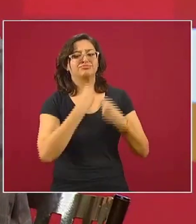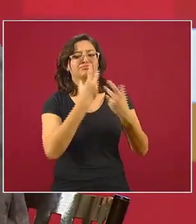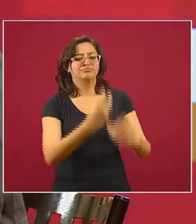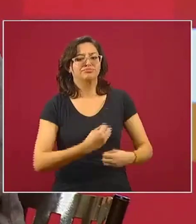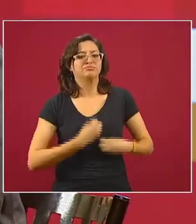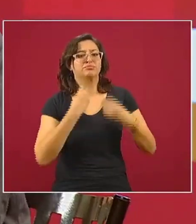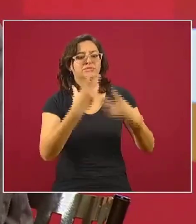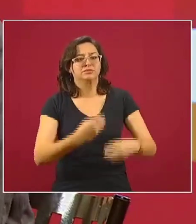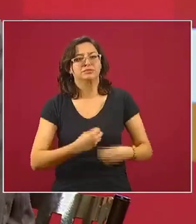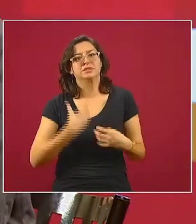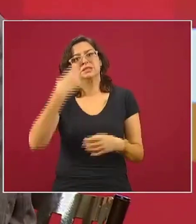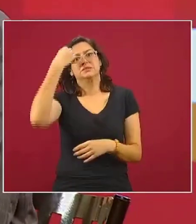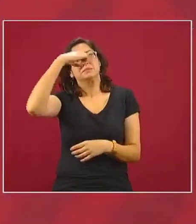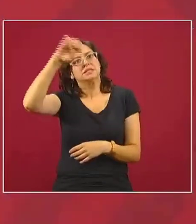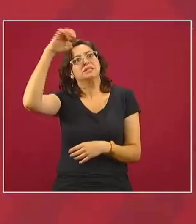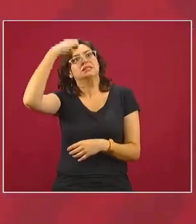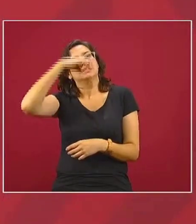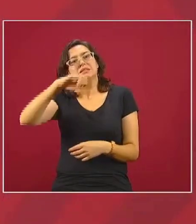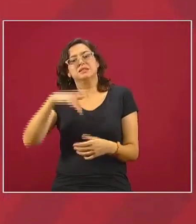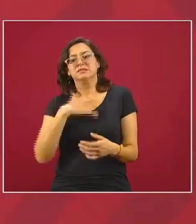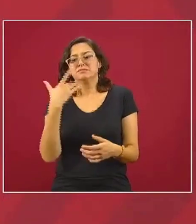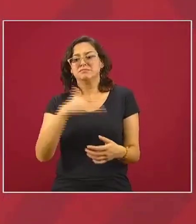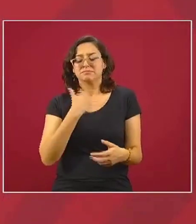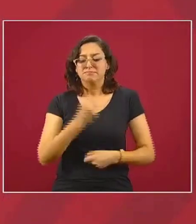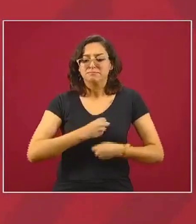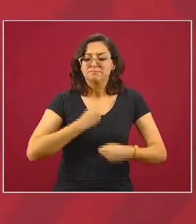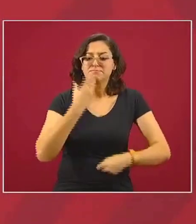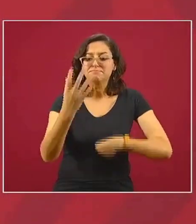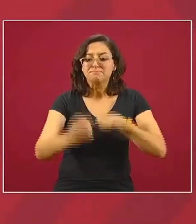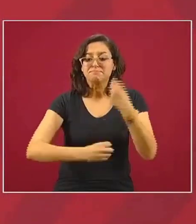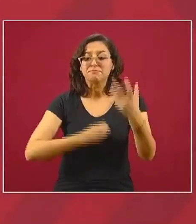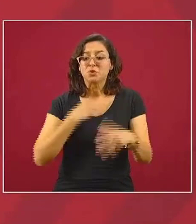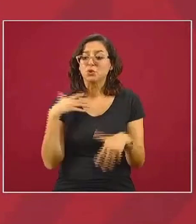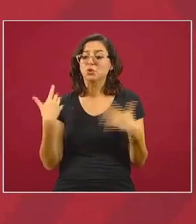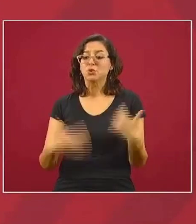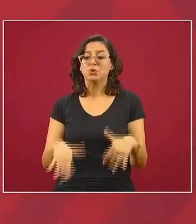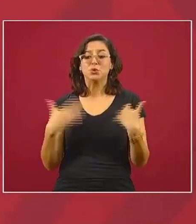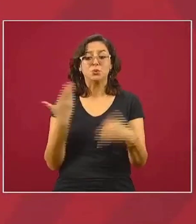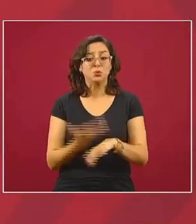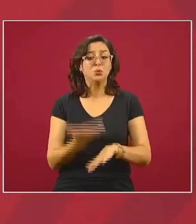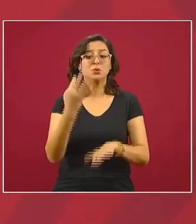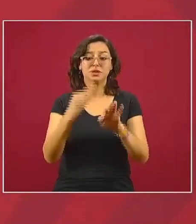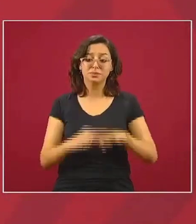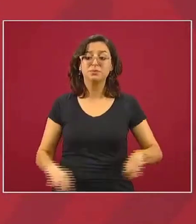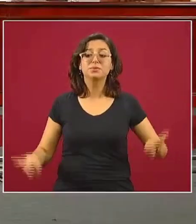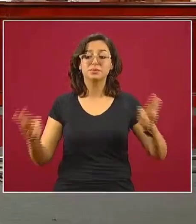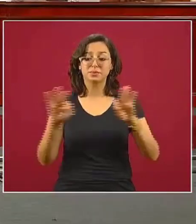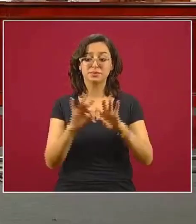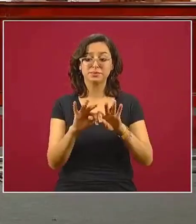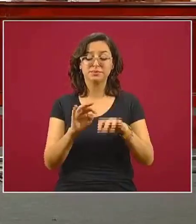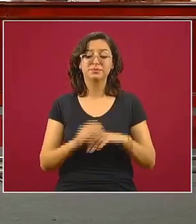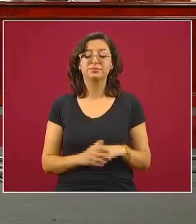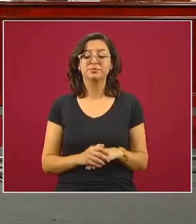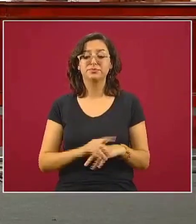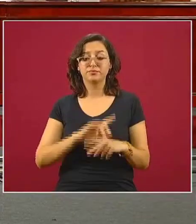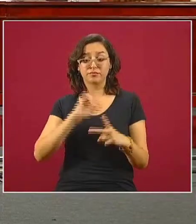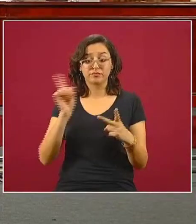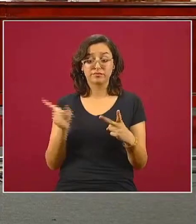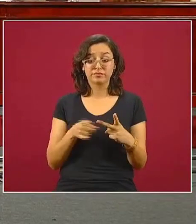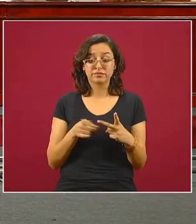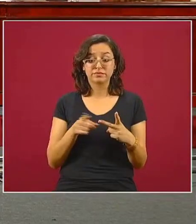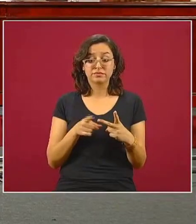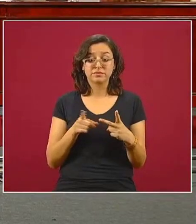socializar todas sus experiencias ese va a ser un ejercicio muy importante por otra parte hay una